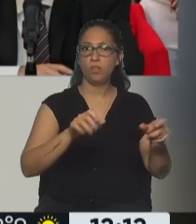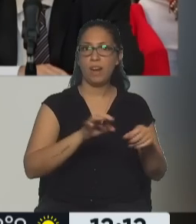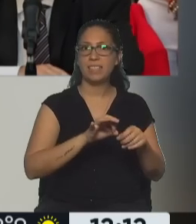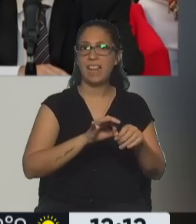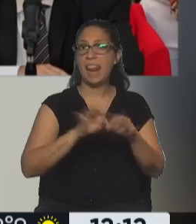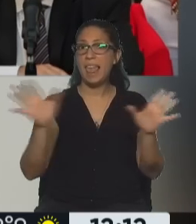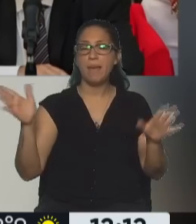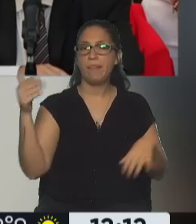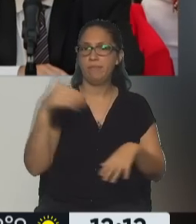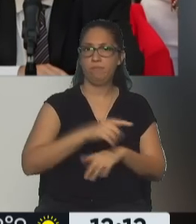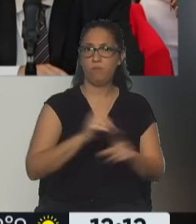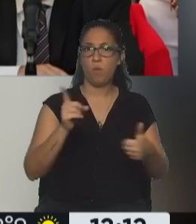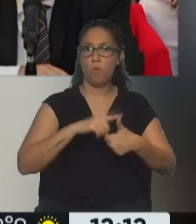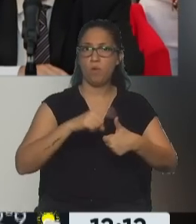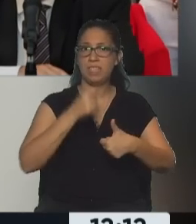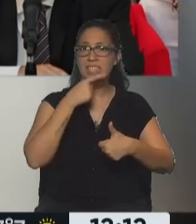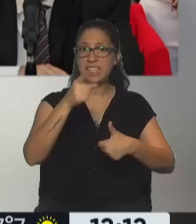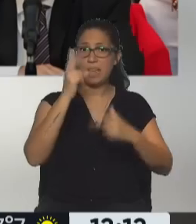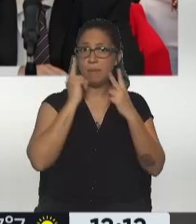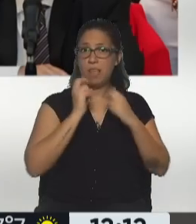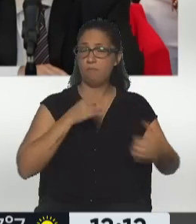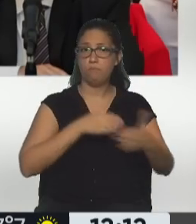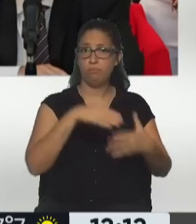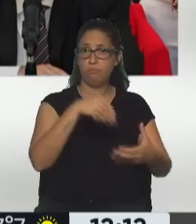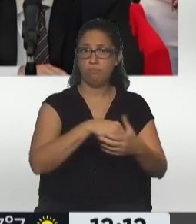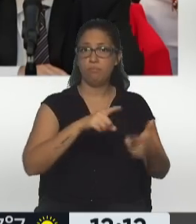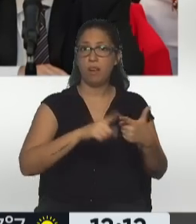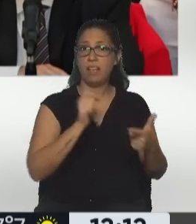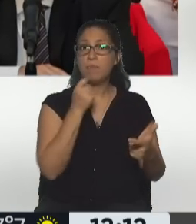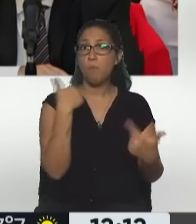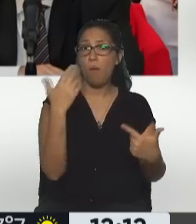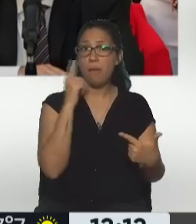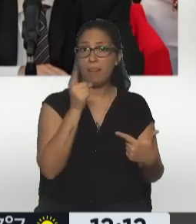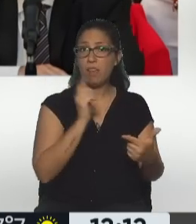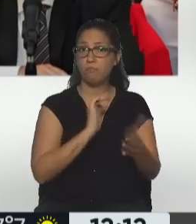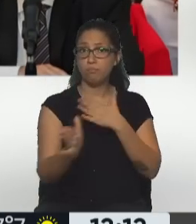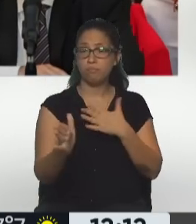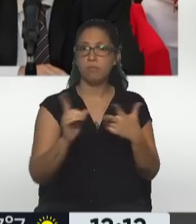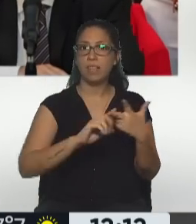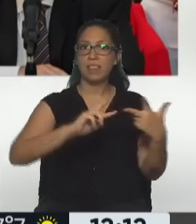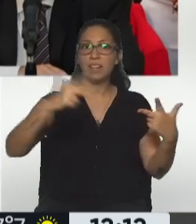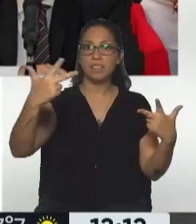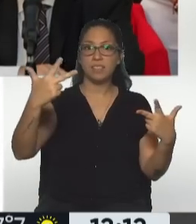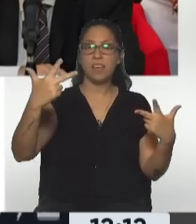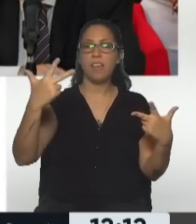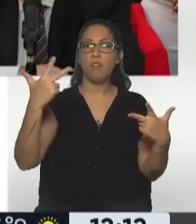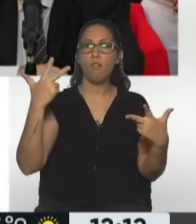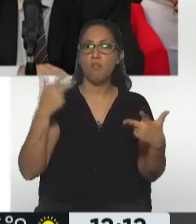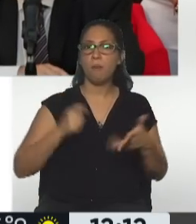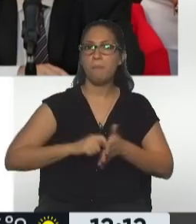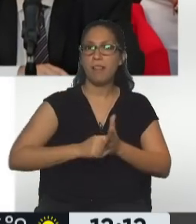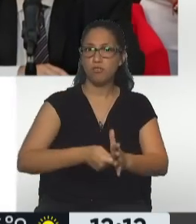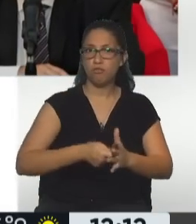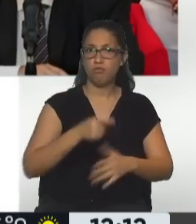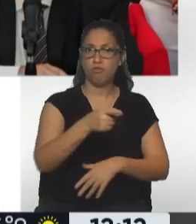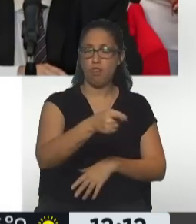proceso. Uno es el entorpecimiento investigativo, otro es libro de fuga, y el tercero es el carcerismo sobre testigos.